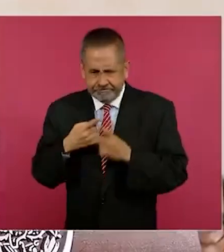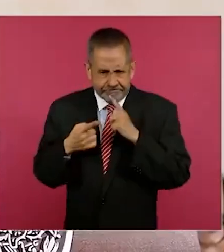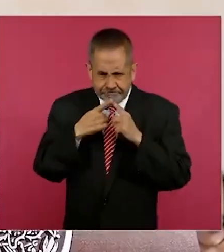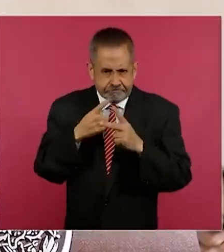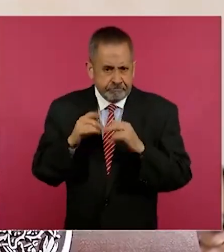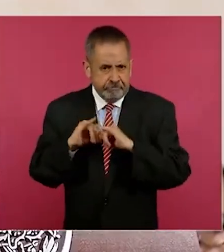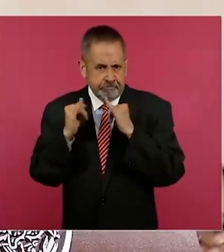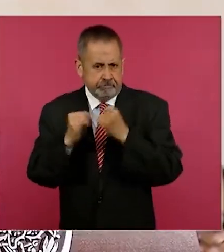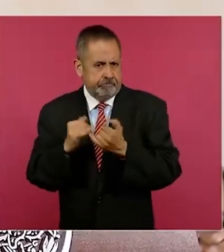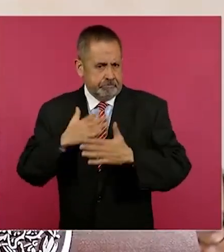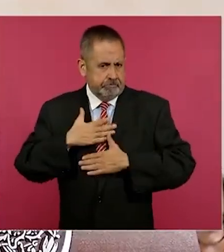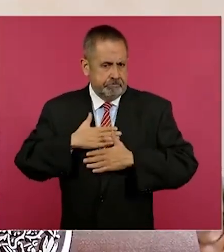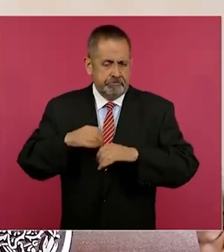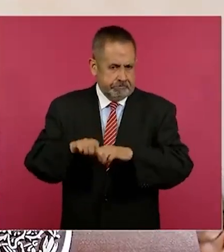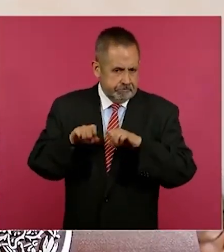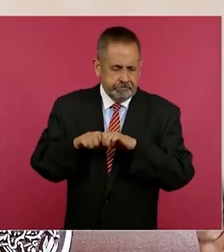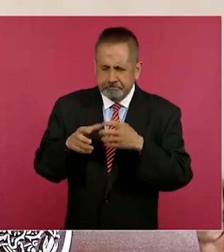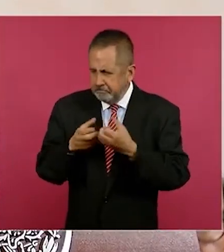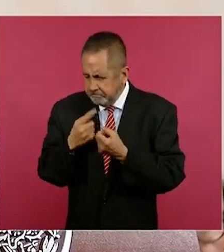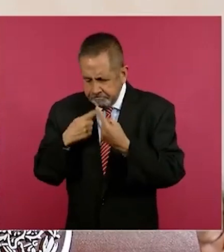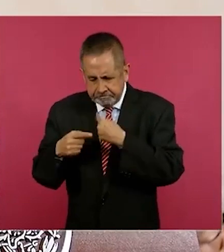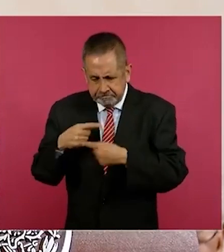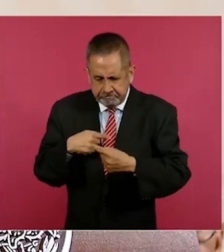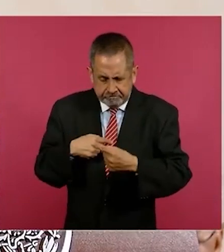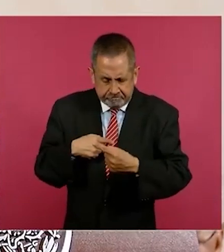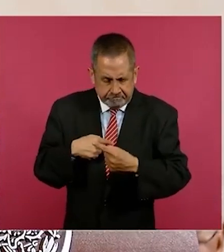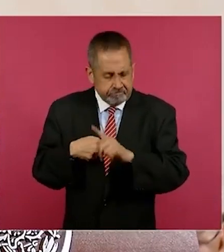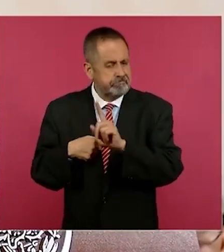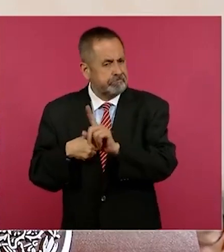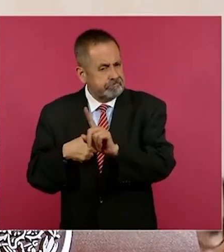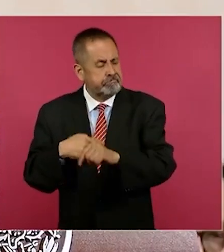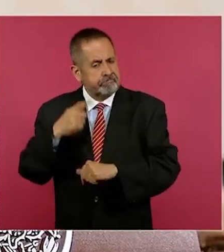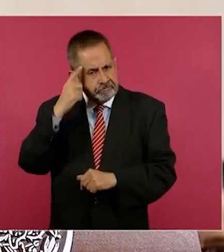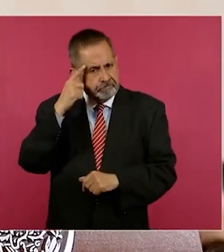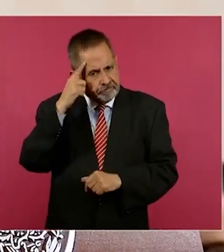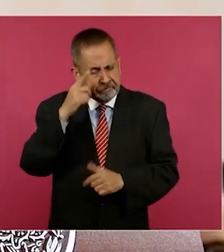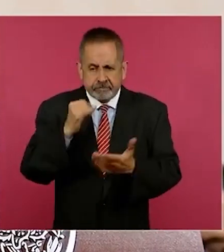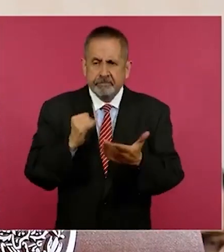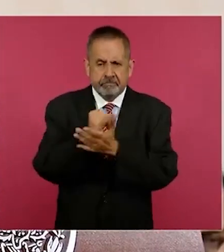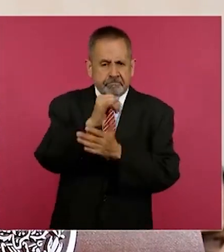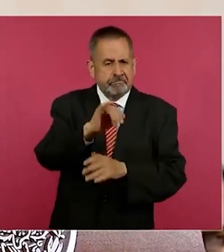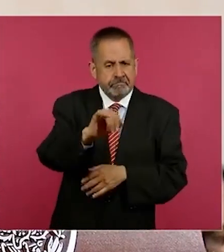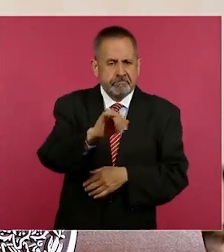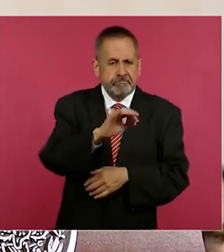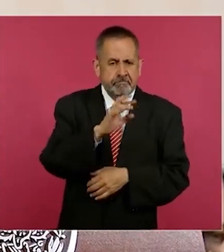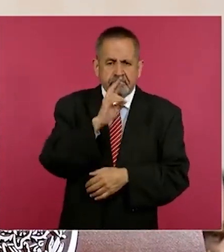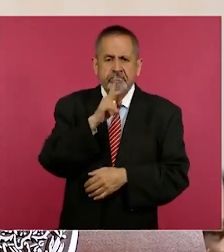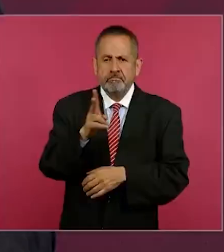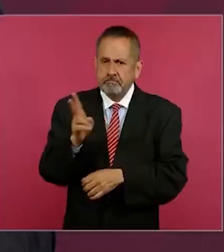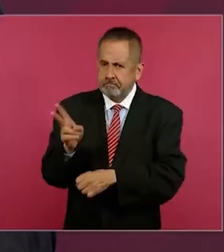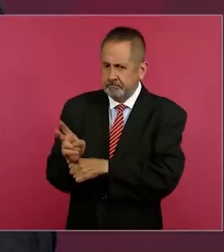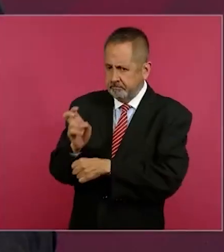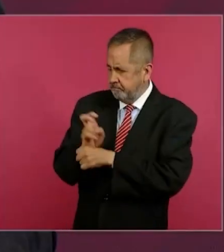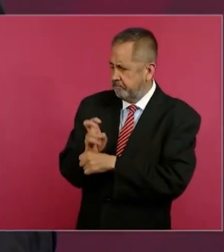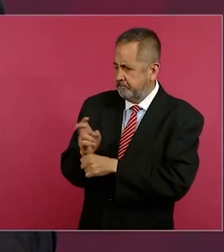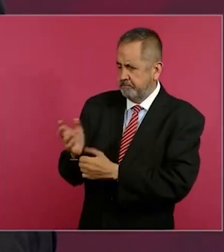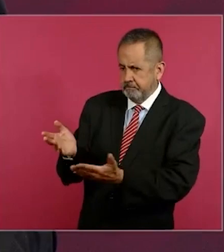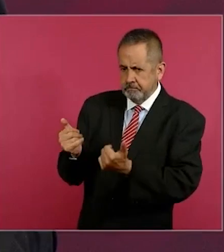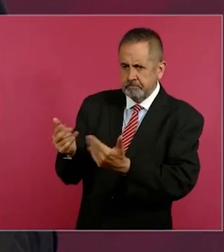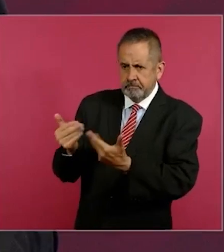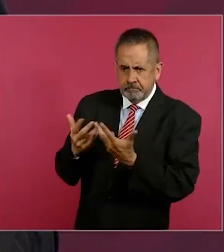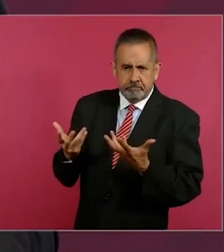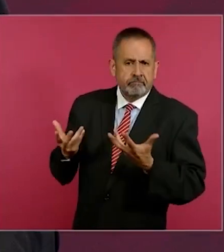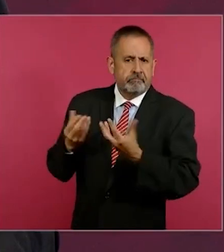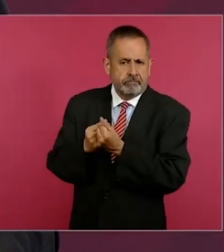y decidimos invitar a los